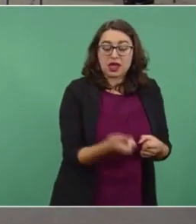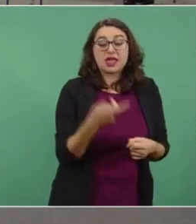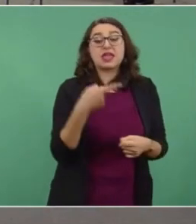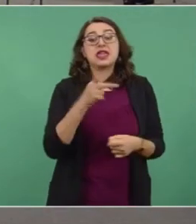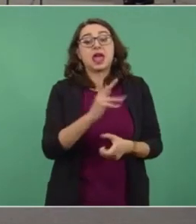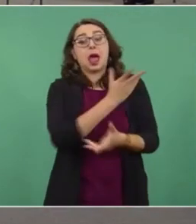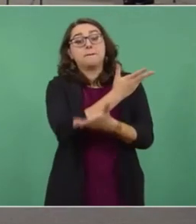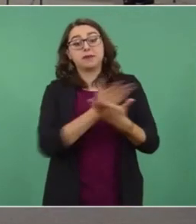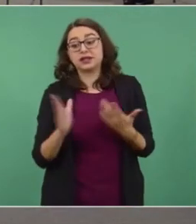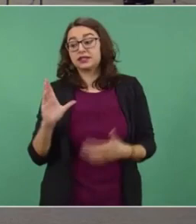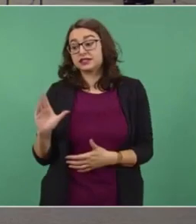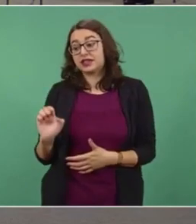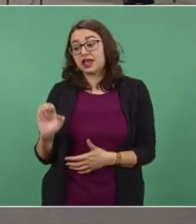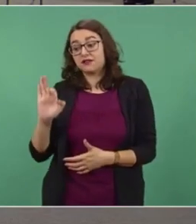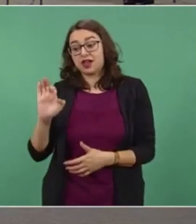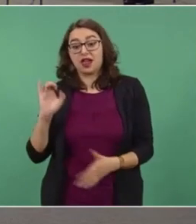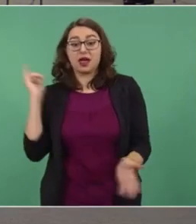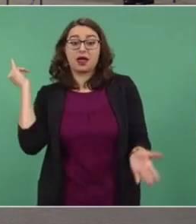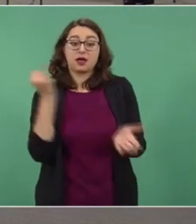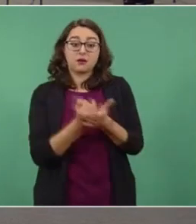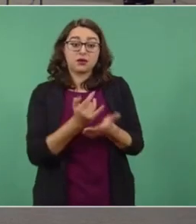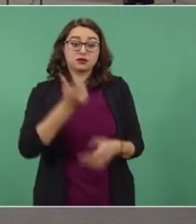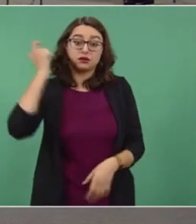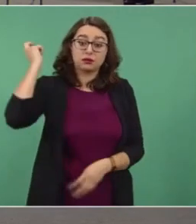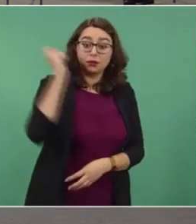CFE, entre otras cosas.